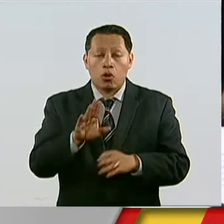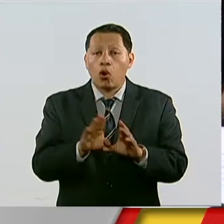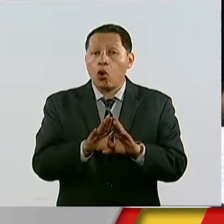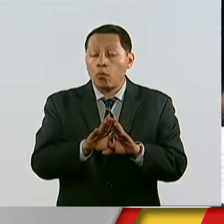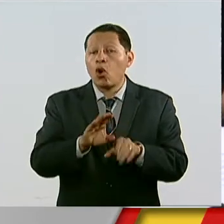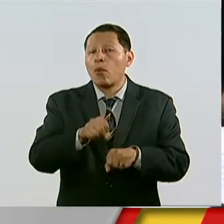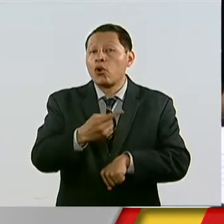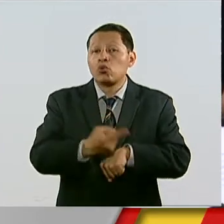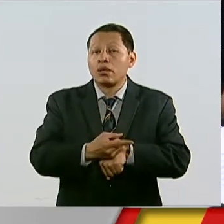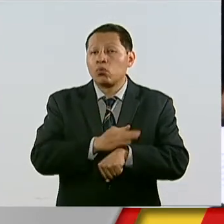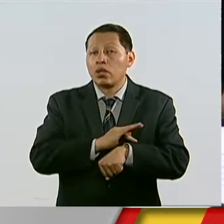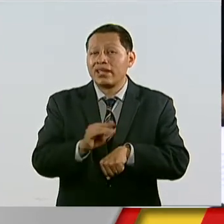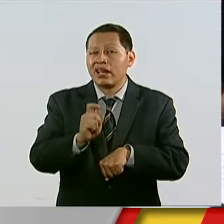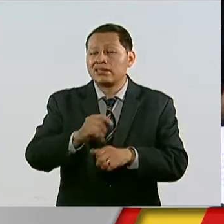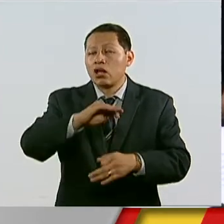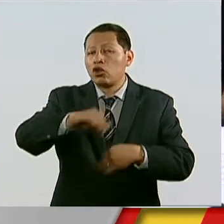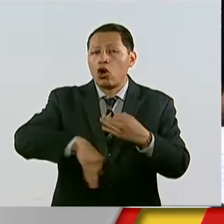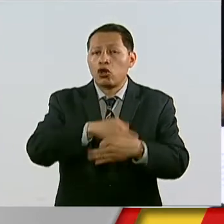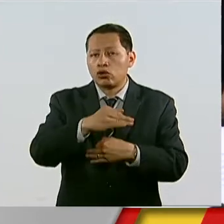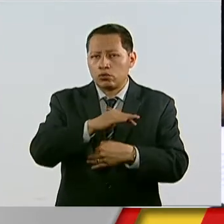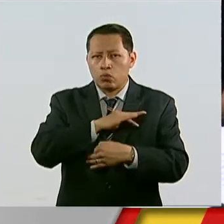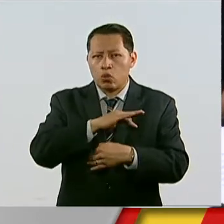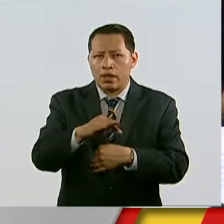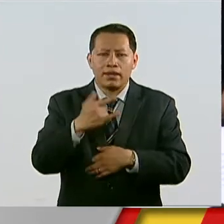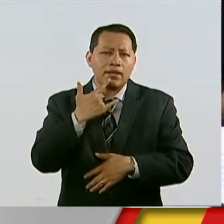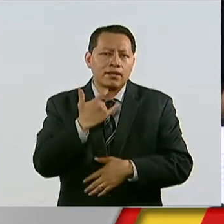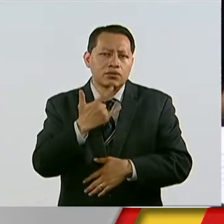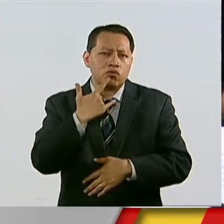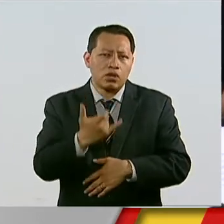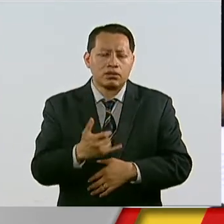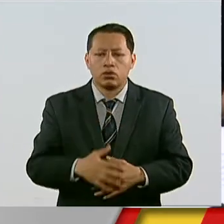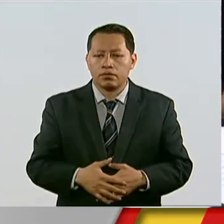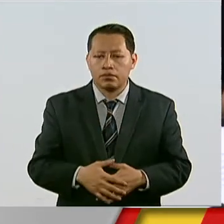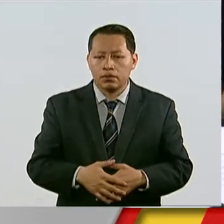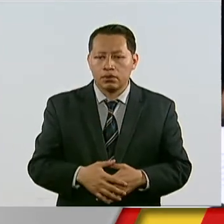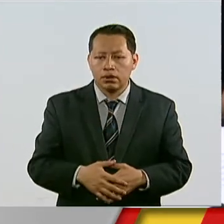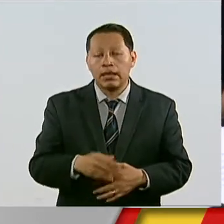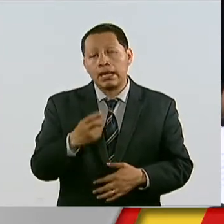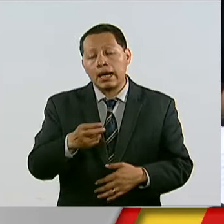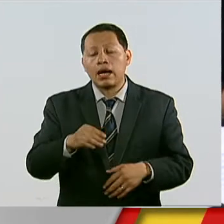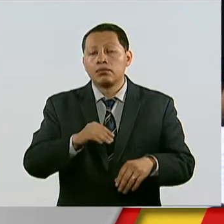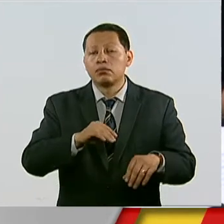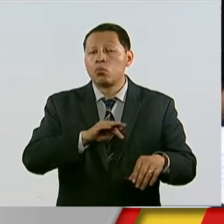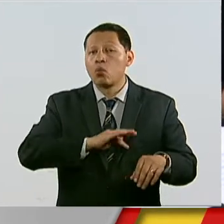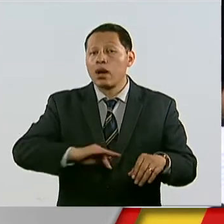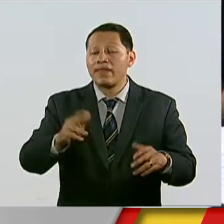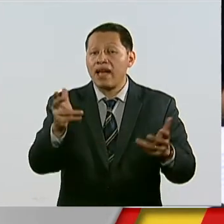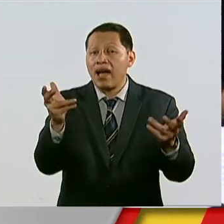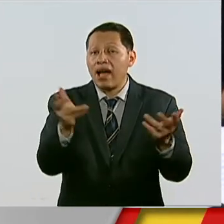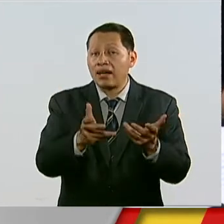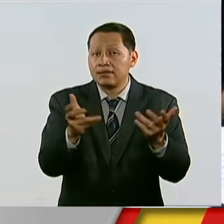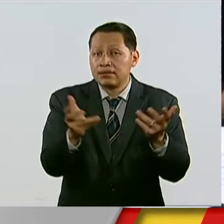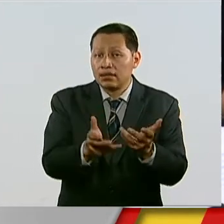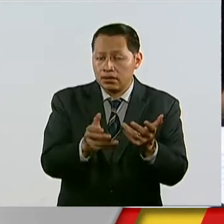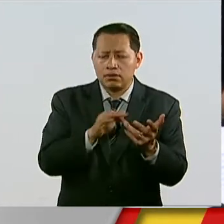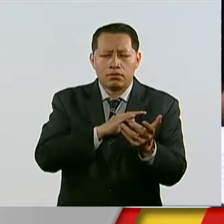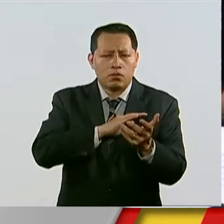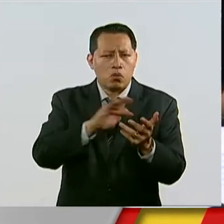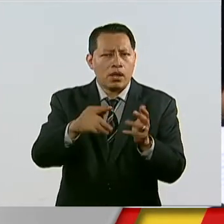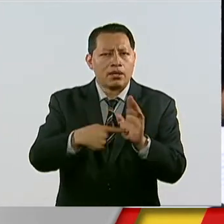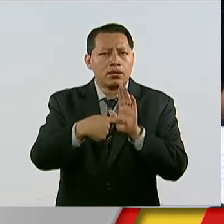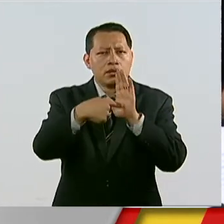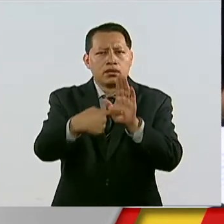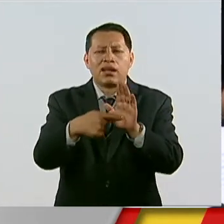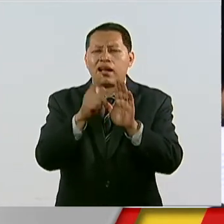para que todas y todos sumemos esfuerzo y articulemos acciones y hacer visible la